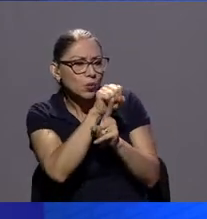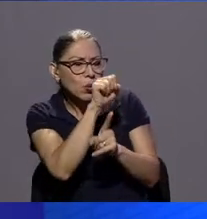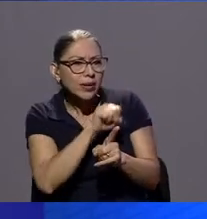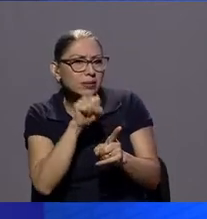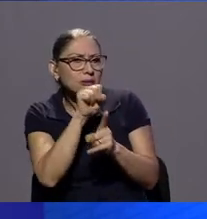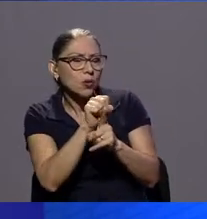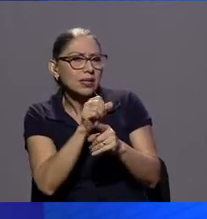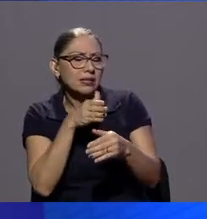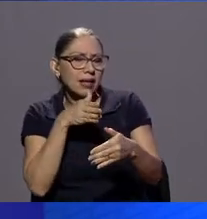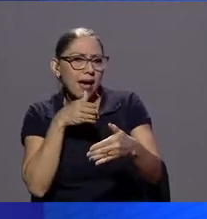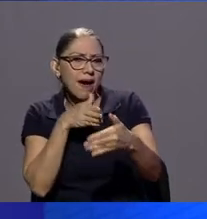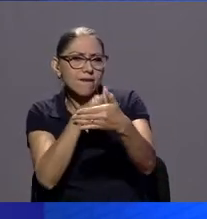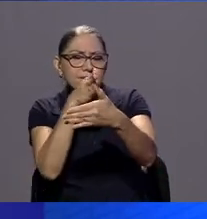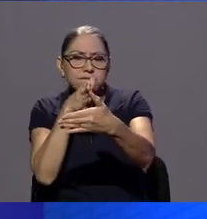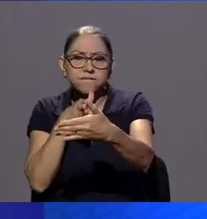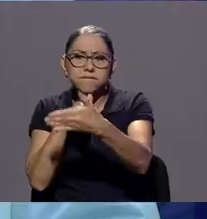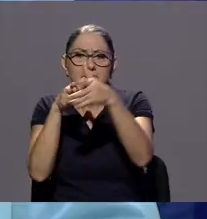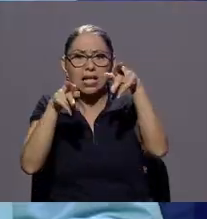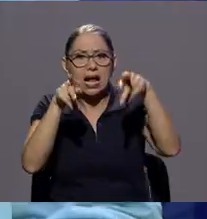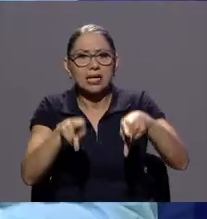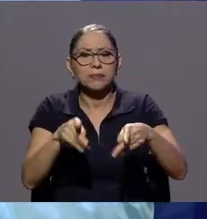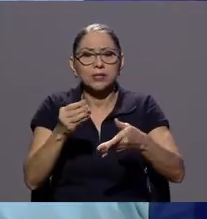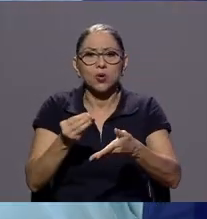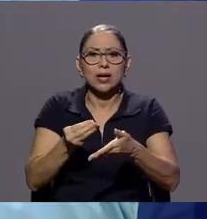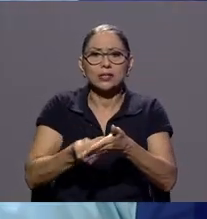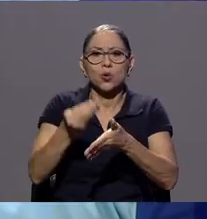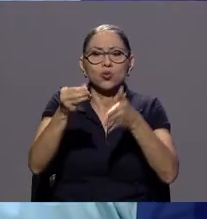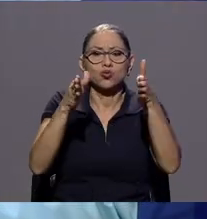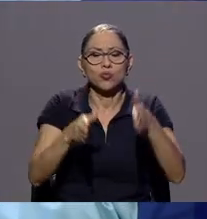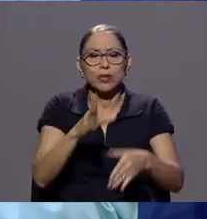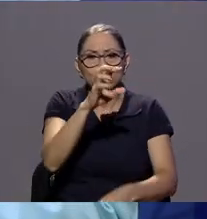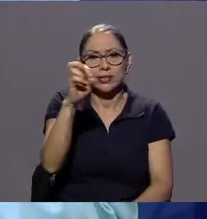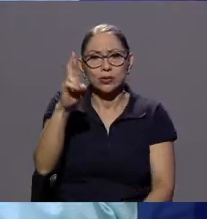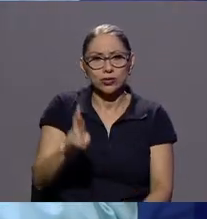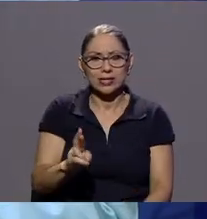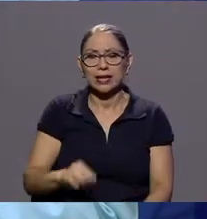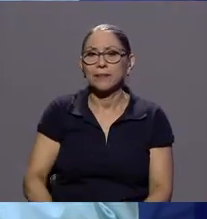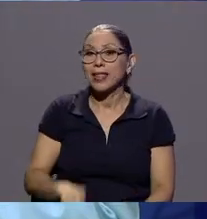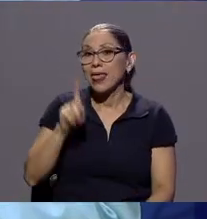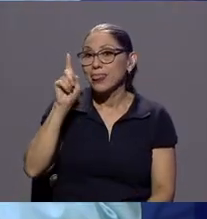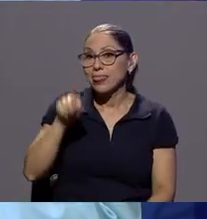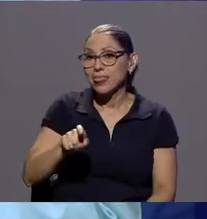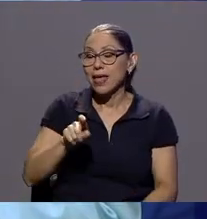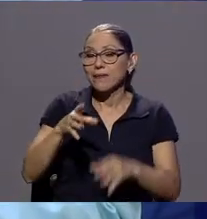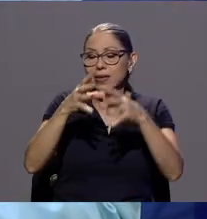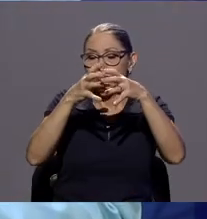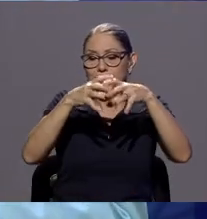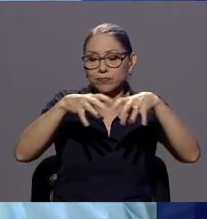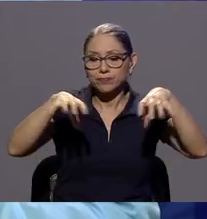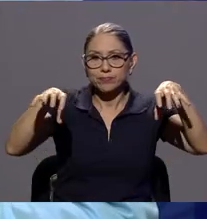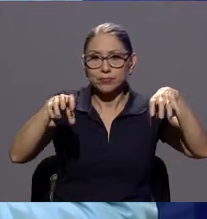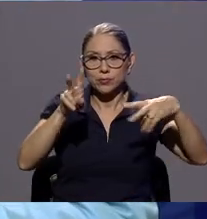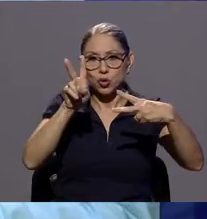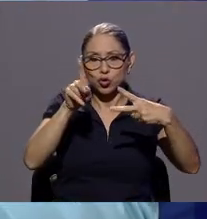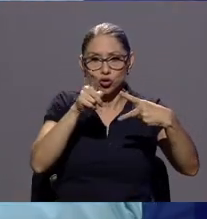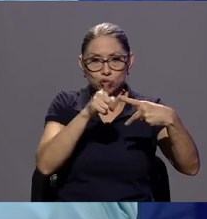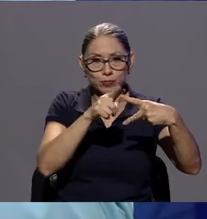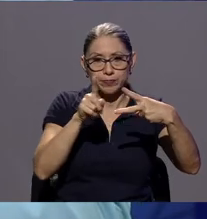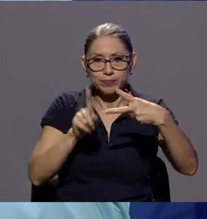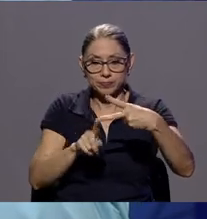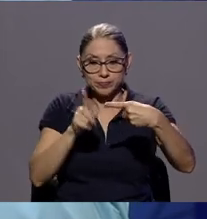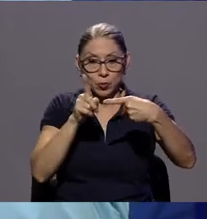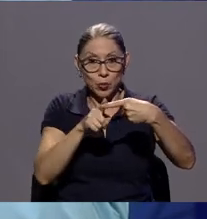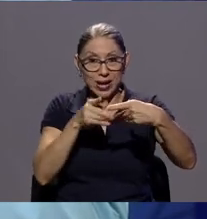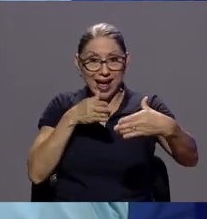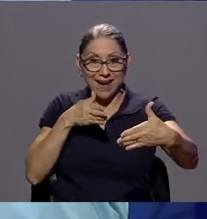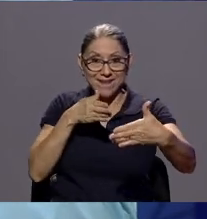a las personas consumidoras en costa rica yo creo que aquí hay que dividirlas en dos dos ámbitos una de afectación general y otra de